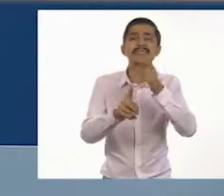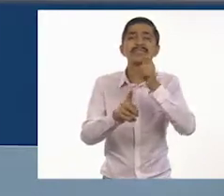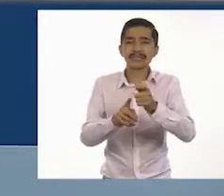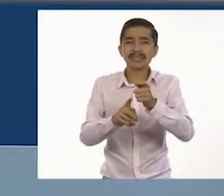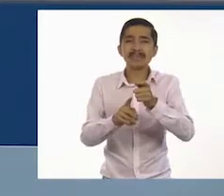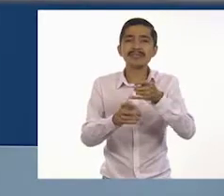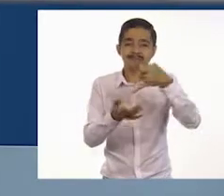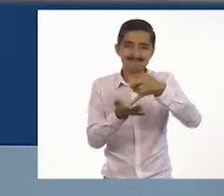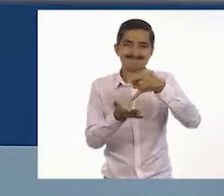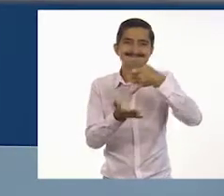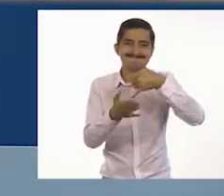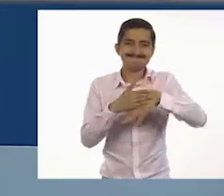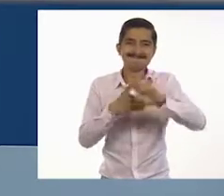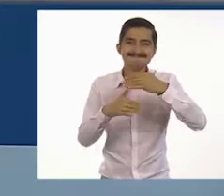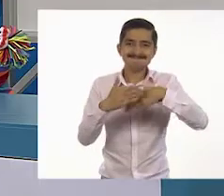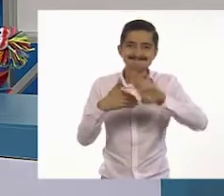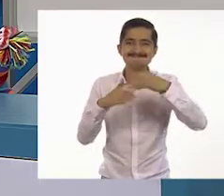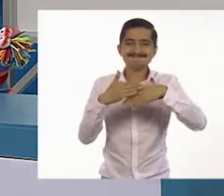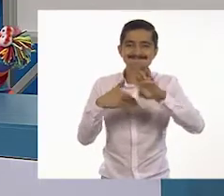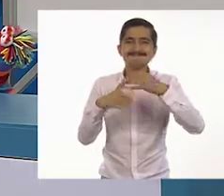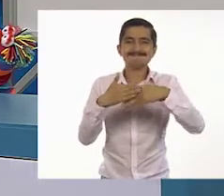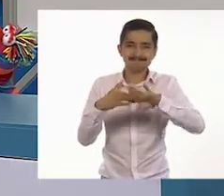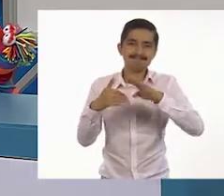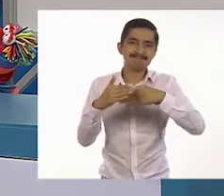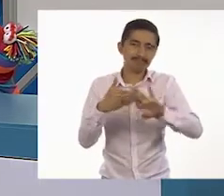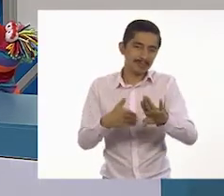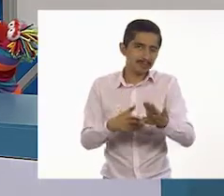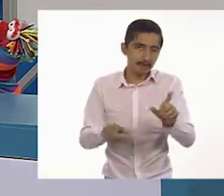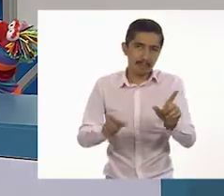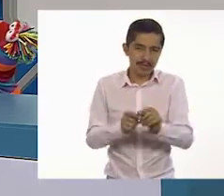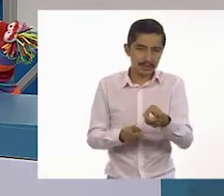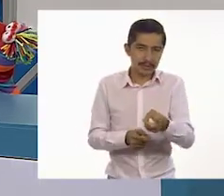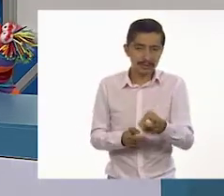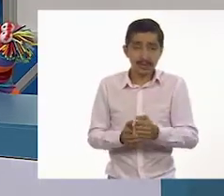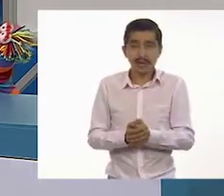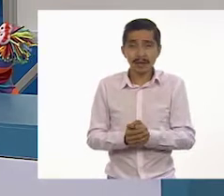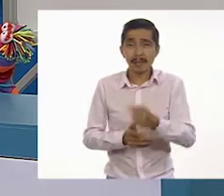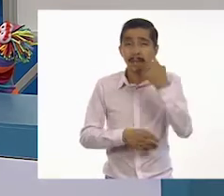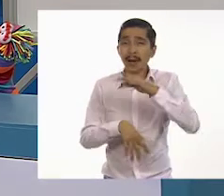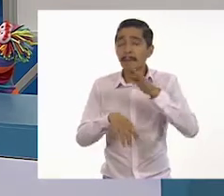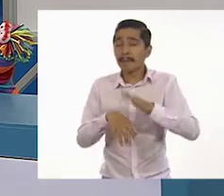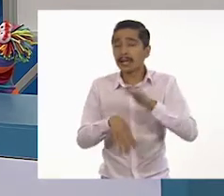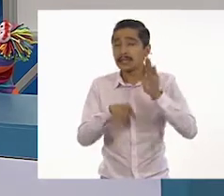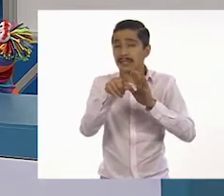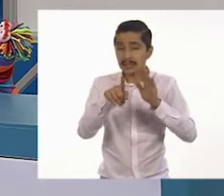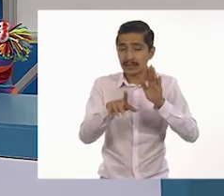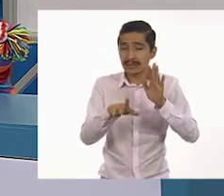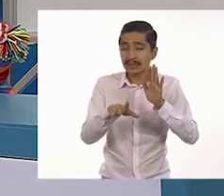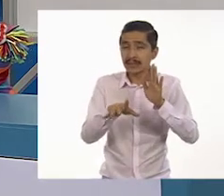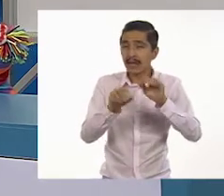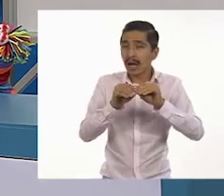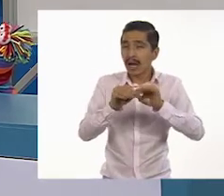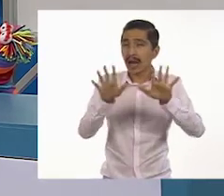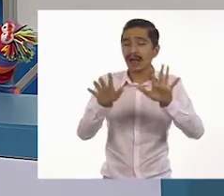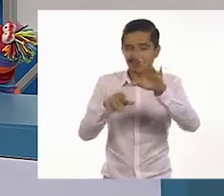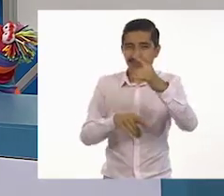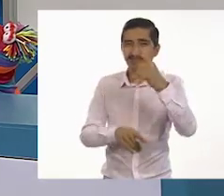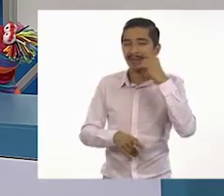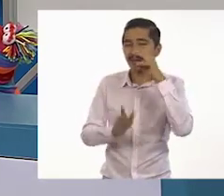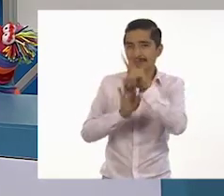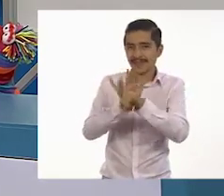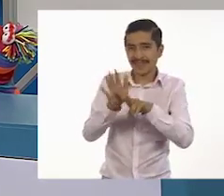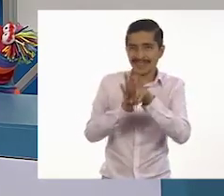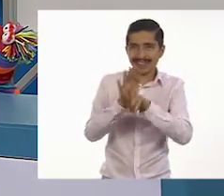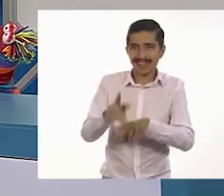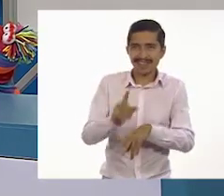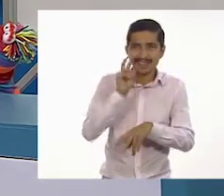podemos comenzar a hacerlo? Bueno, ¿qué les parece si, para darnos una mejor idea, vamos a ver el siguiente video